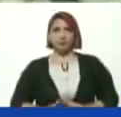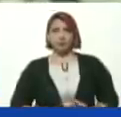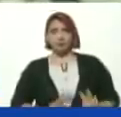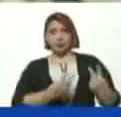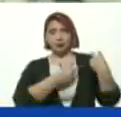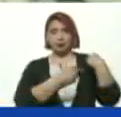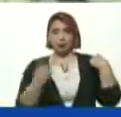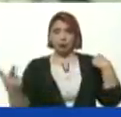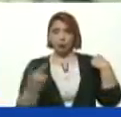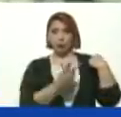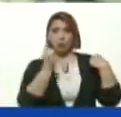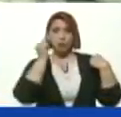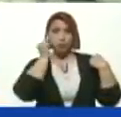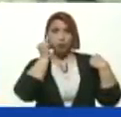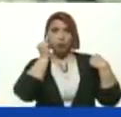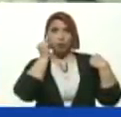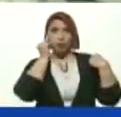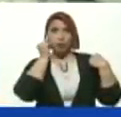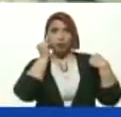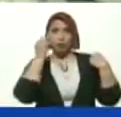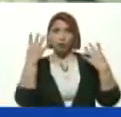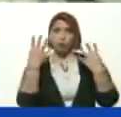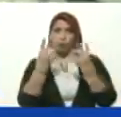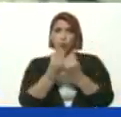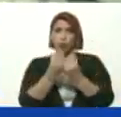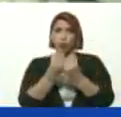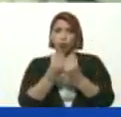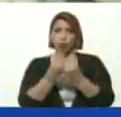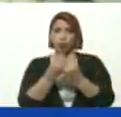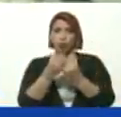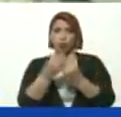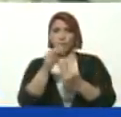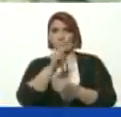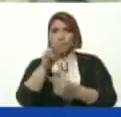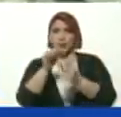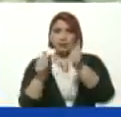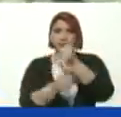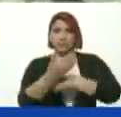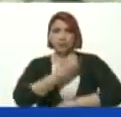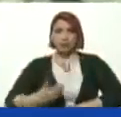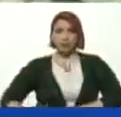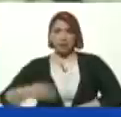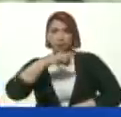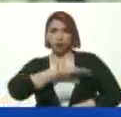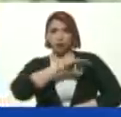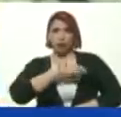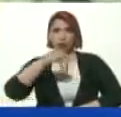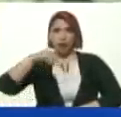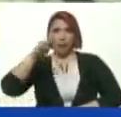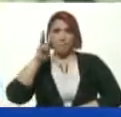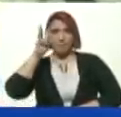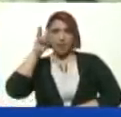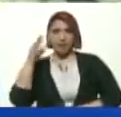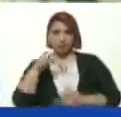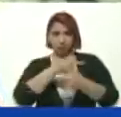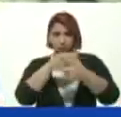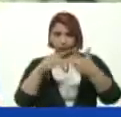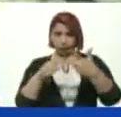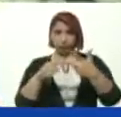Ustedes Junto A usted Señor Vicepresidente Social Mervin Maldonado Porque